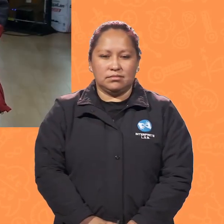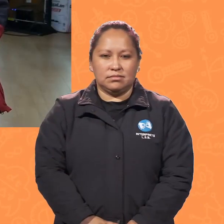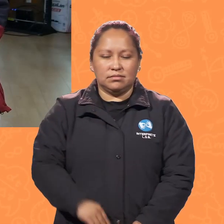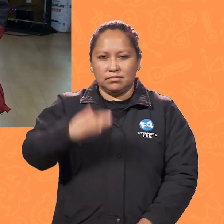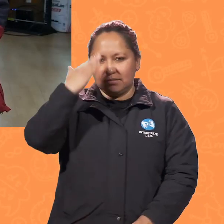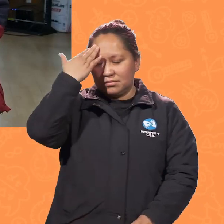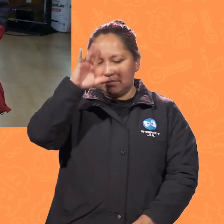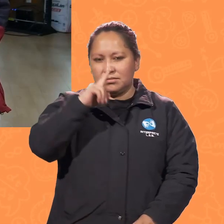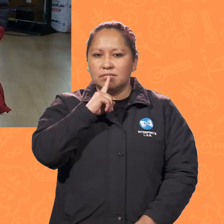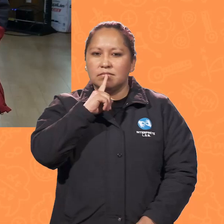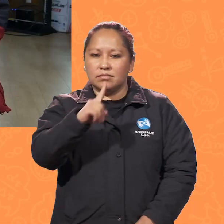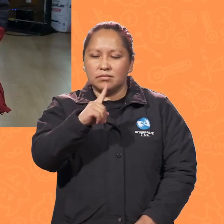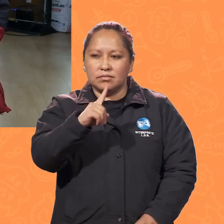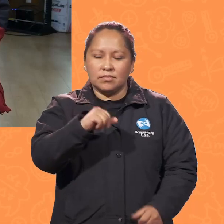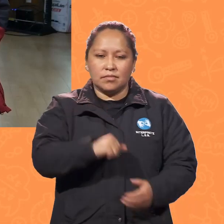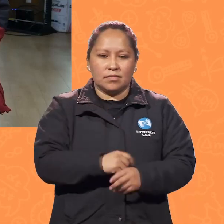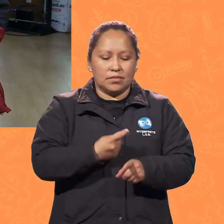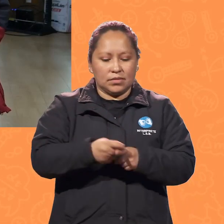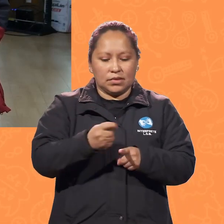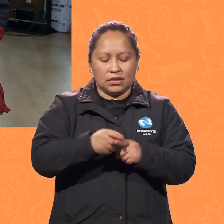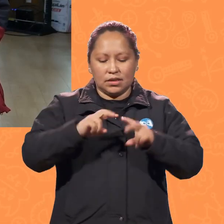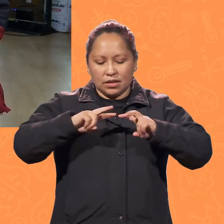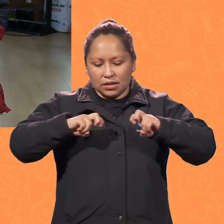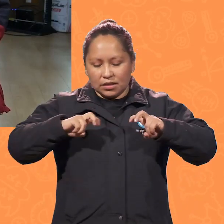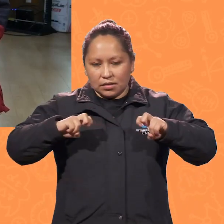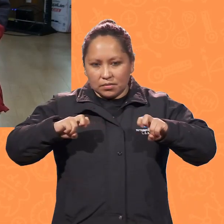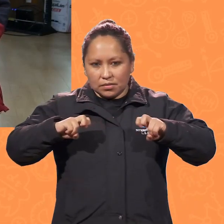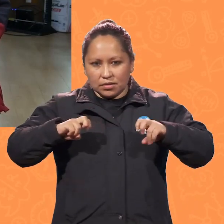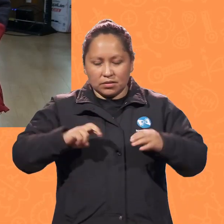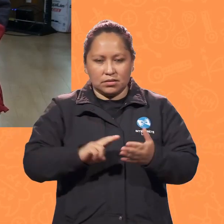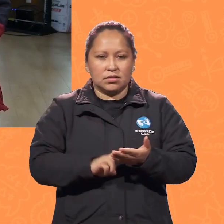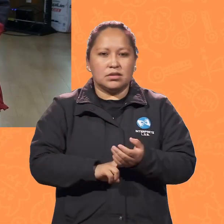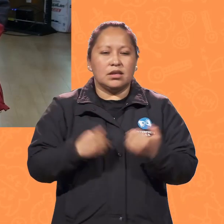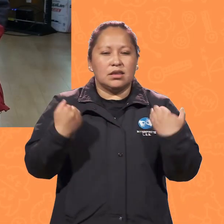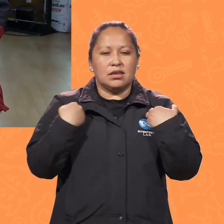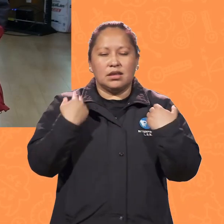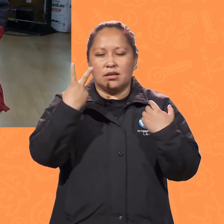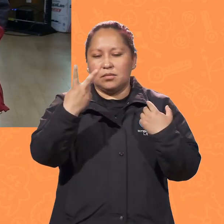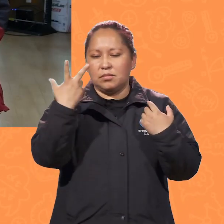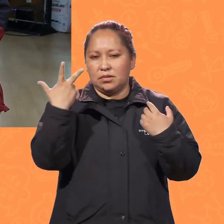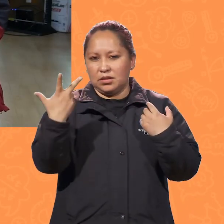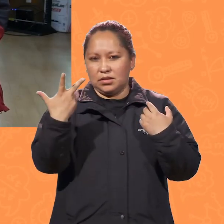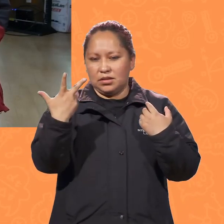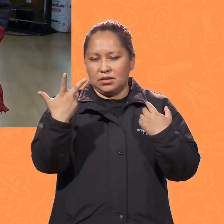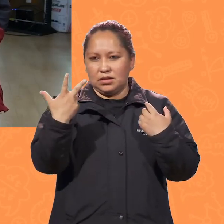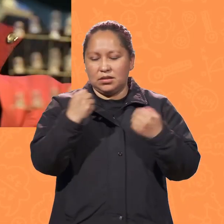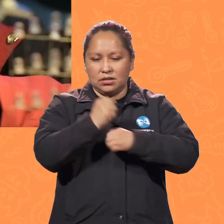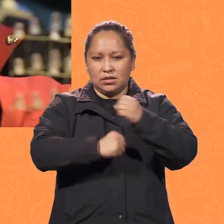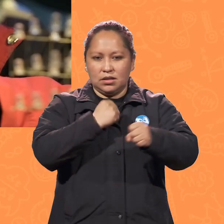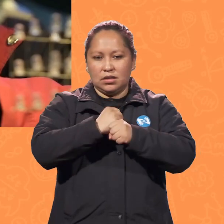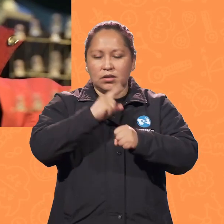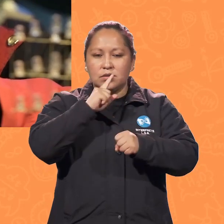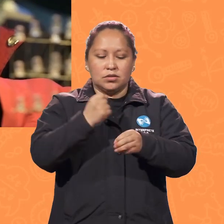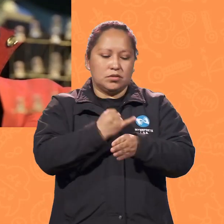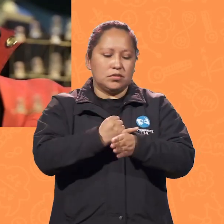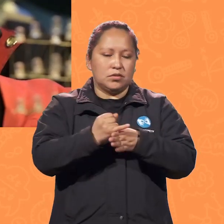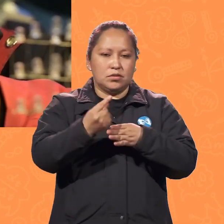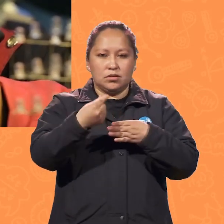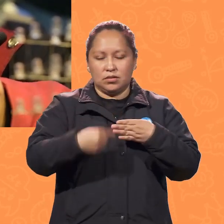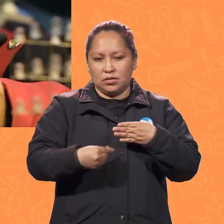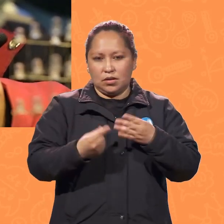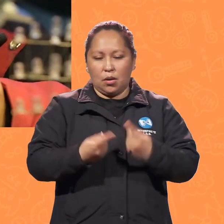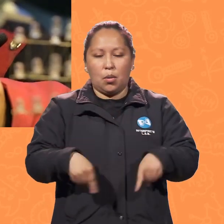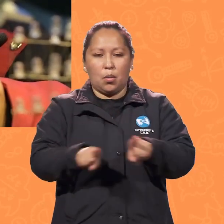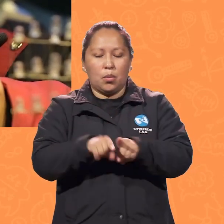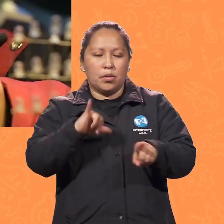Hola, soy Andrea Pelaez, técnico en investigación de hardware de la GTIC. Tengo 23 años y soy ingeniera mecatrónica. Cuando yo estaba en el